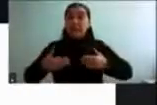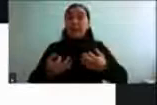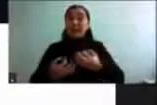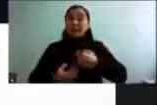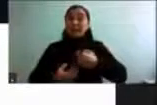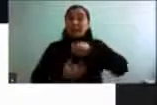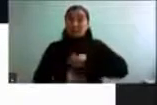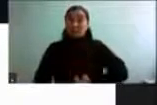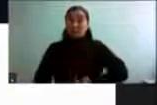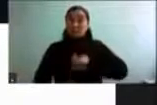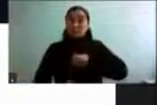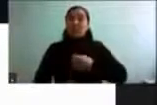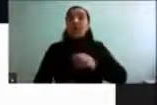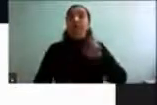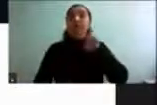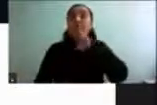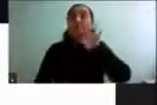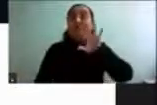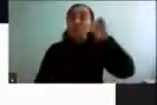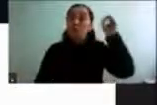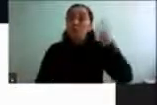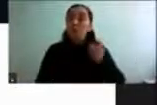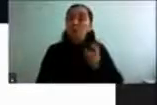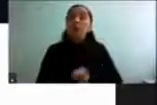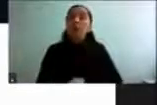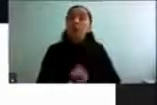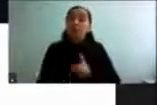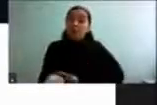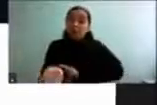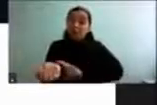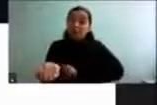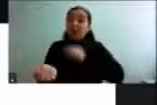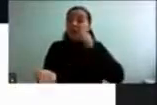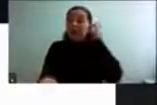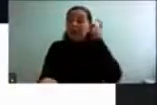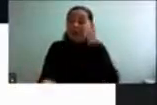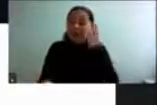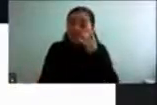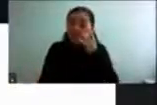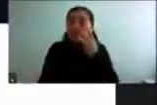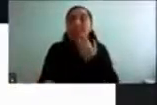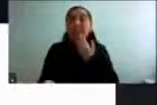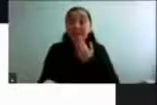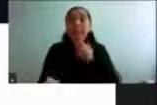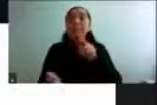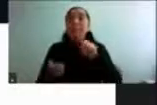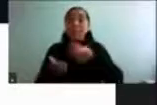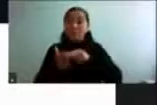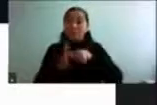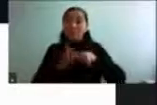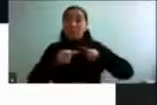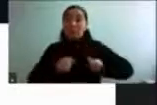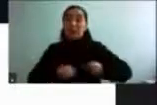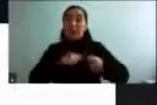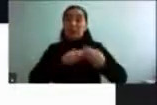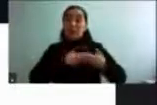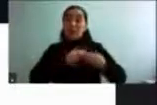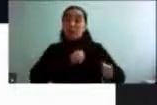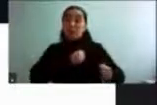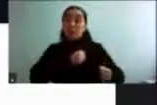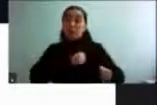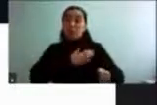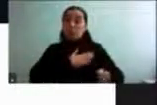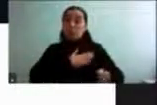de las diabetes y aproximadamente un 30% de las cardiopatías isquémicas. En el caso específico de las personas